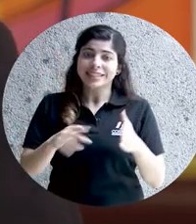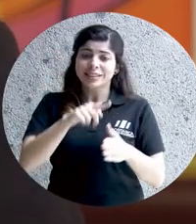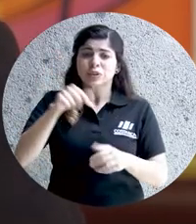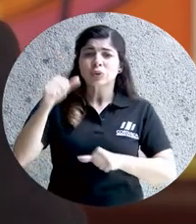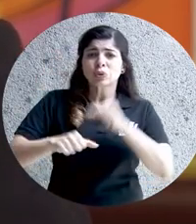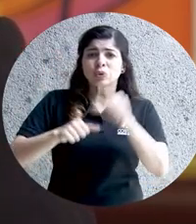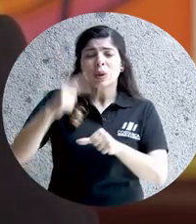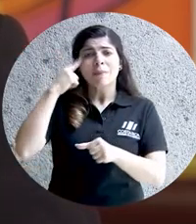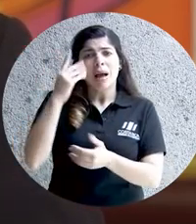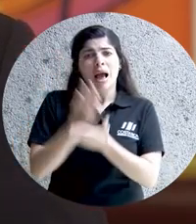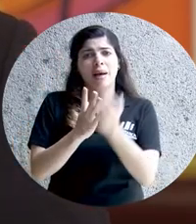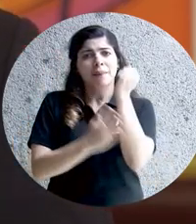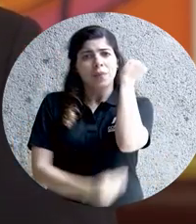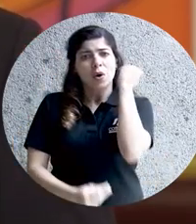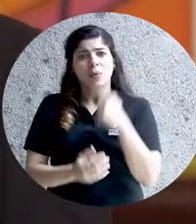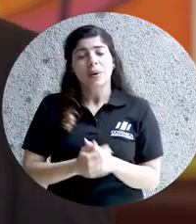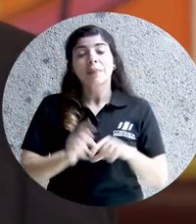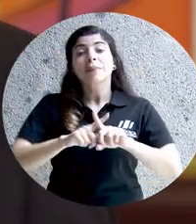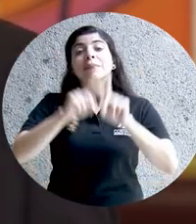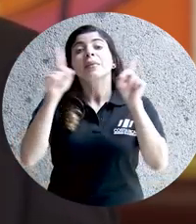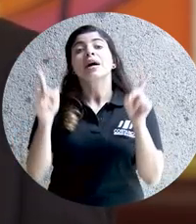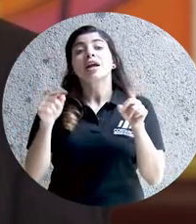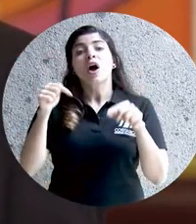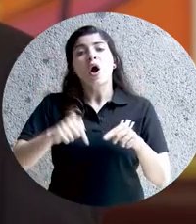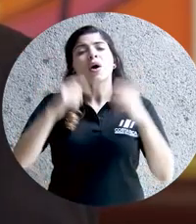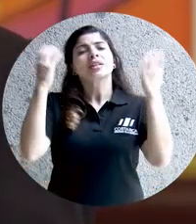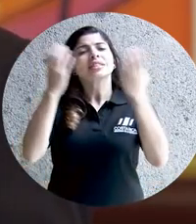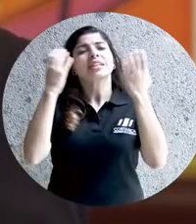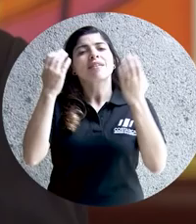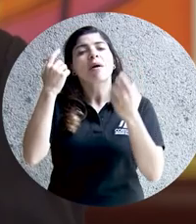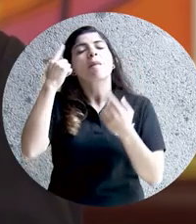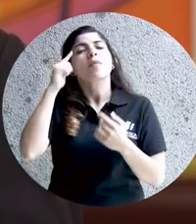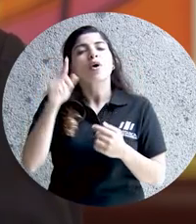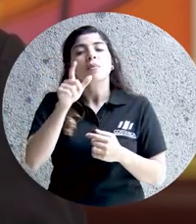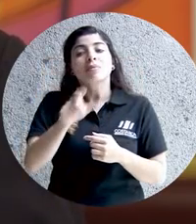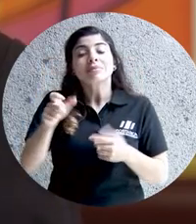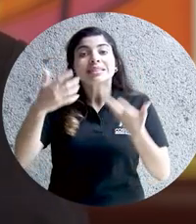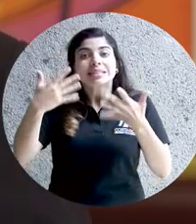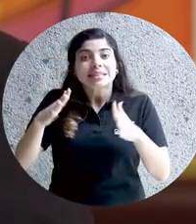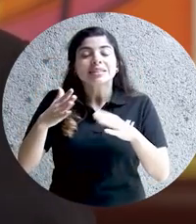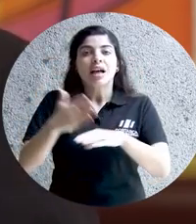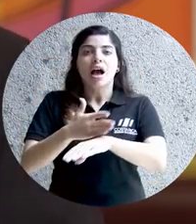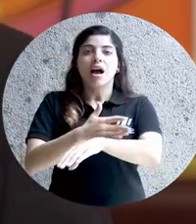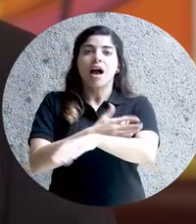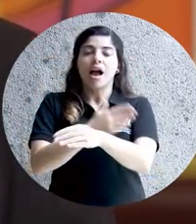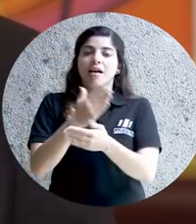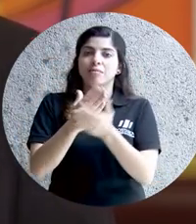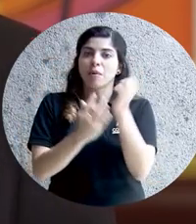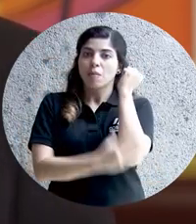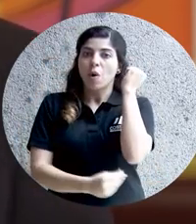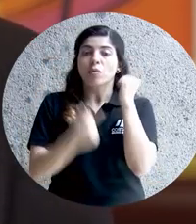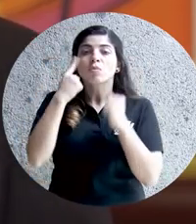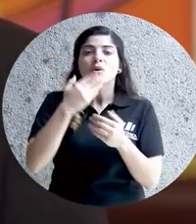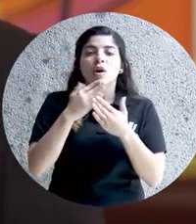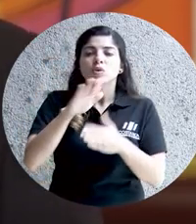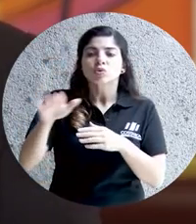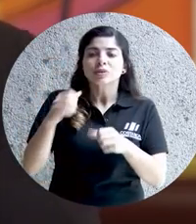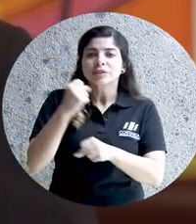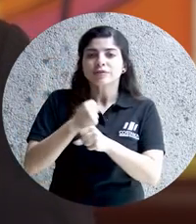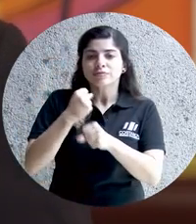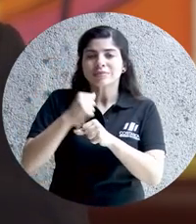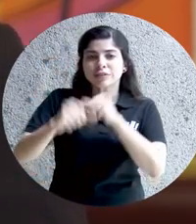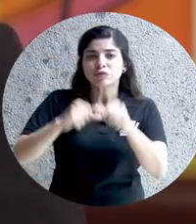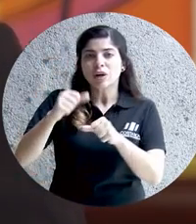que luchan por salir de la pobreza. Sin embargo, hoy celebramos por los que ya están saliendo de esa condición con su esfuerzo y el